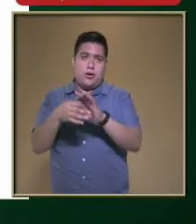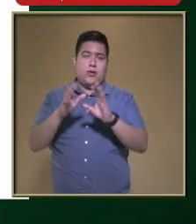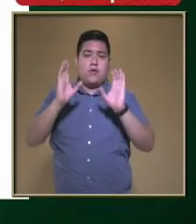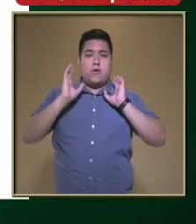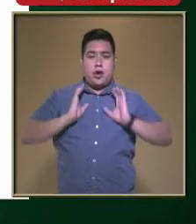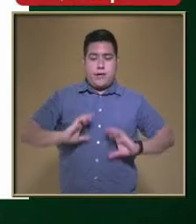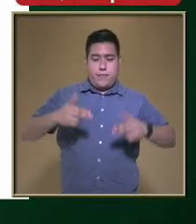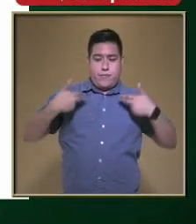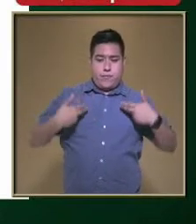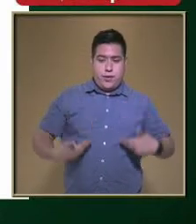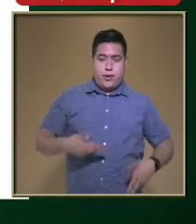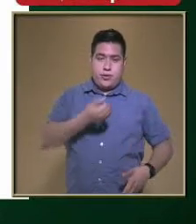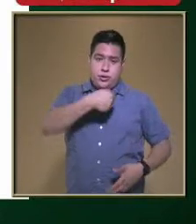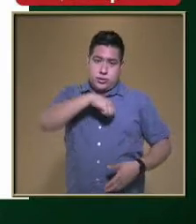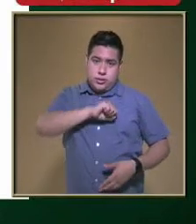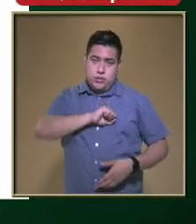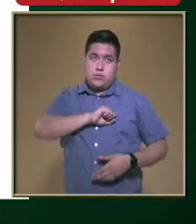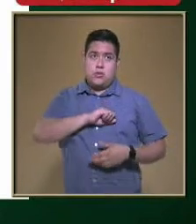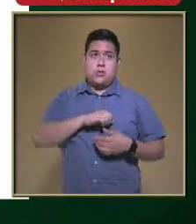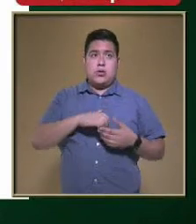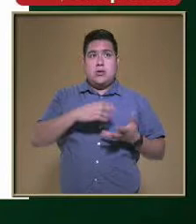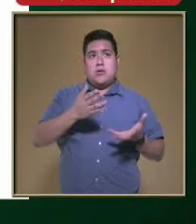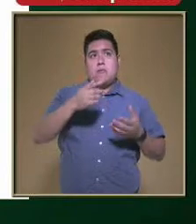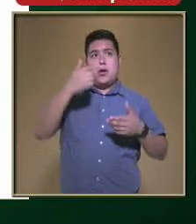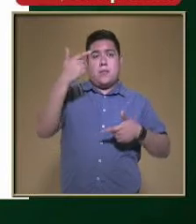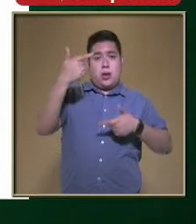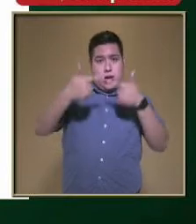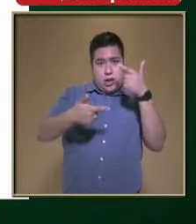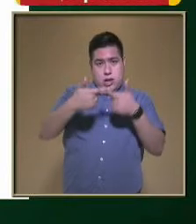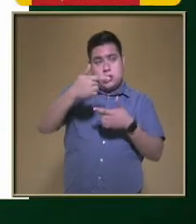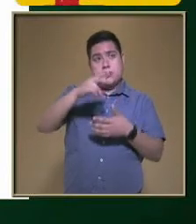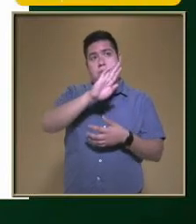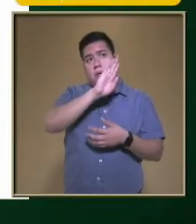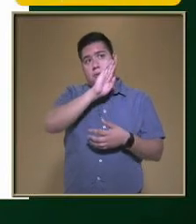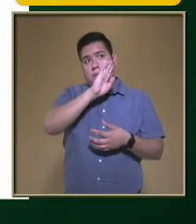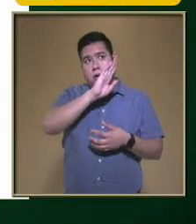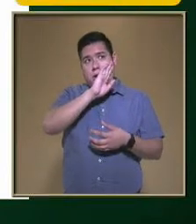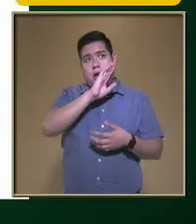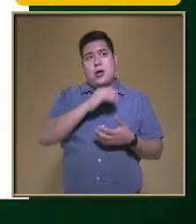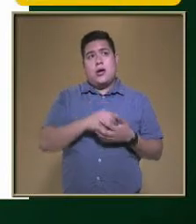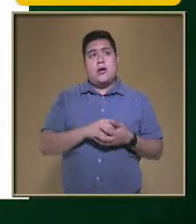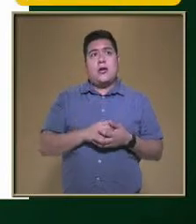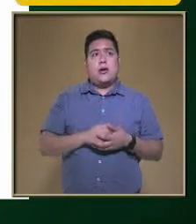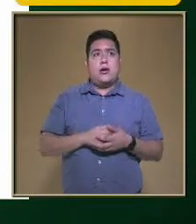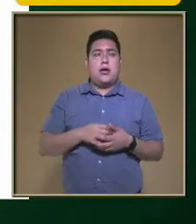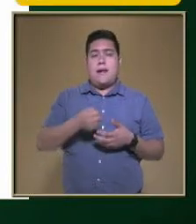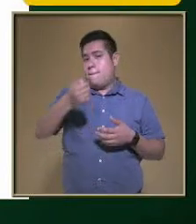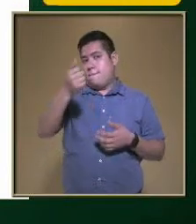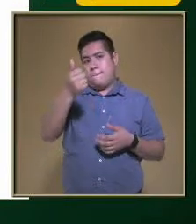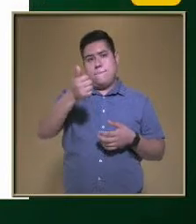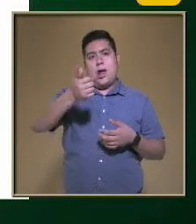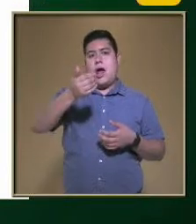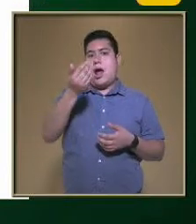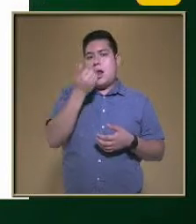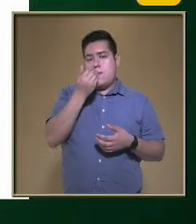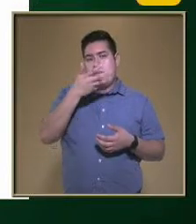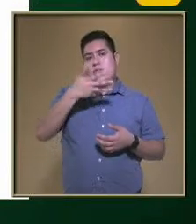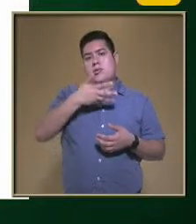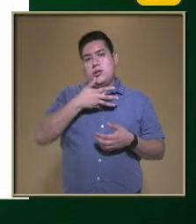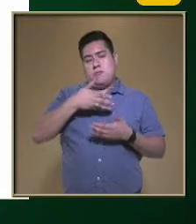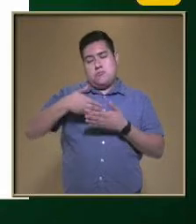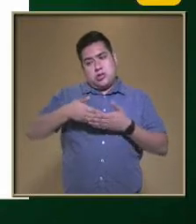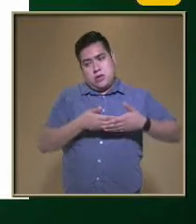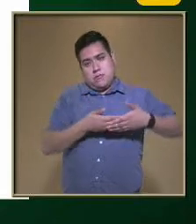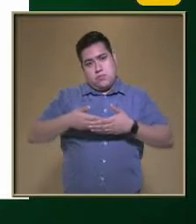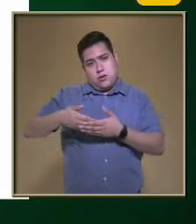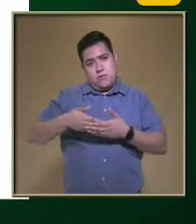salud Algunos conceptos Que ya revisaron Como leche materna Que es el primer alimento Que recibimos Cuando no tenemos La